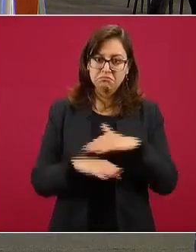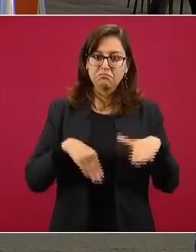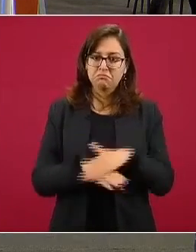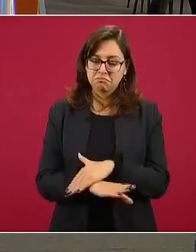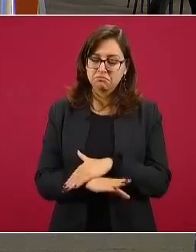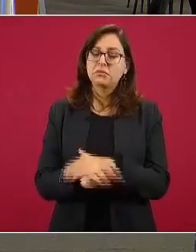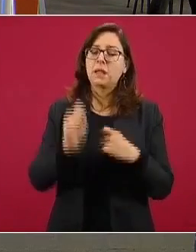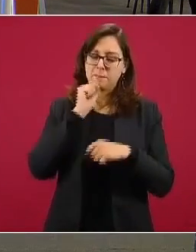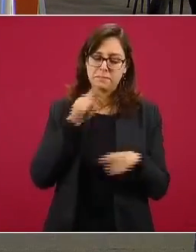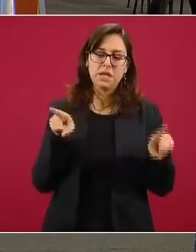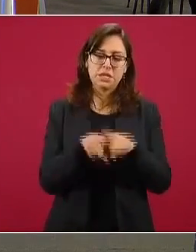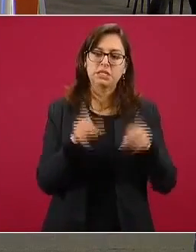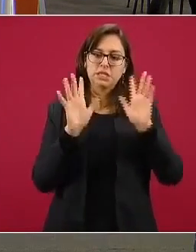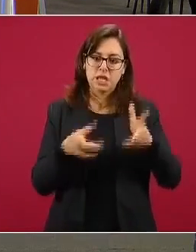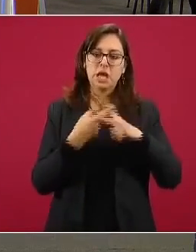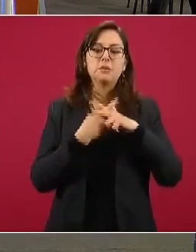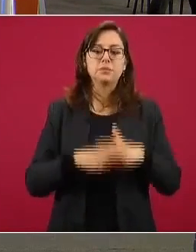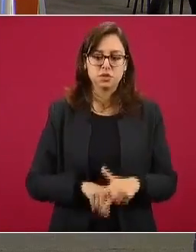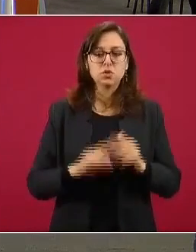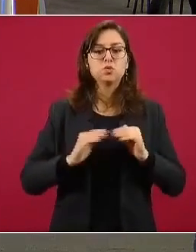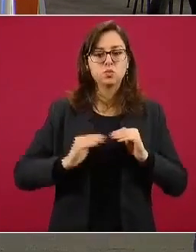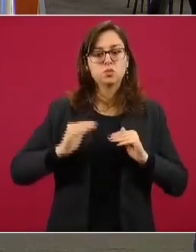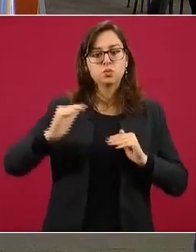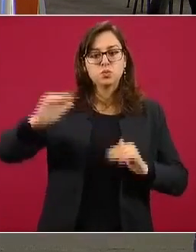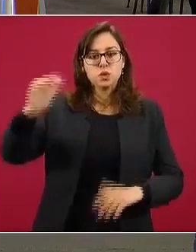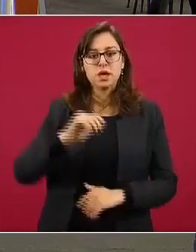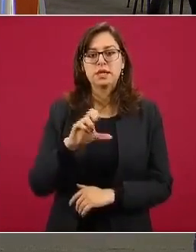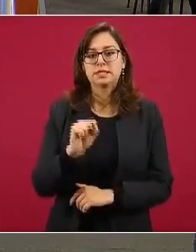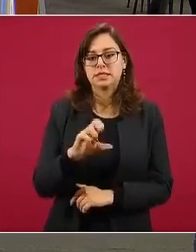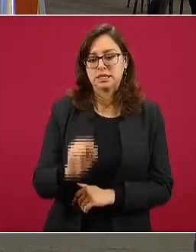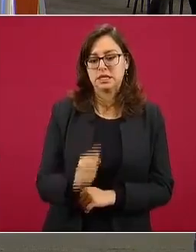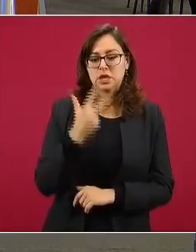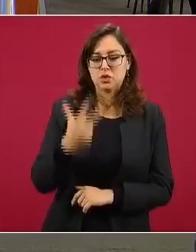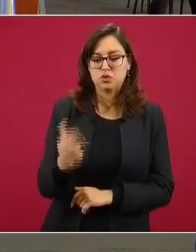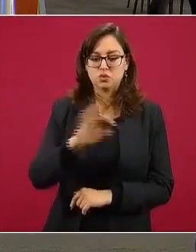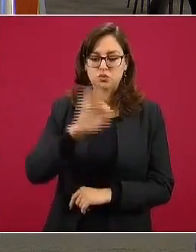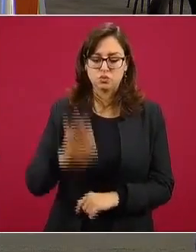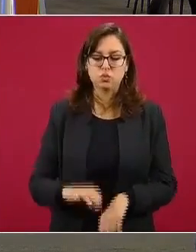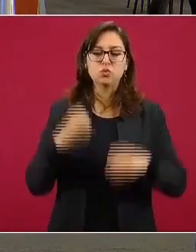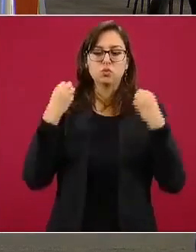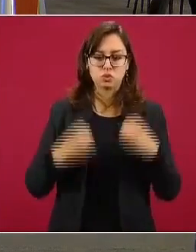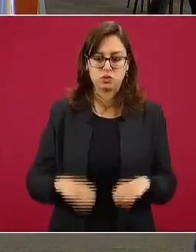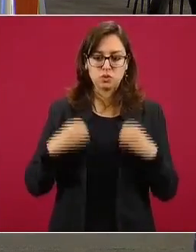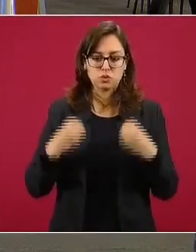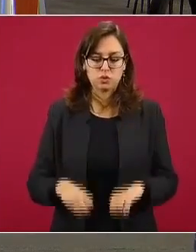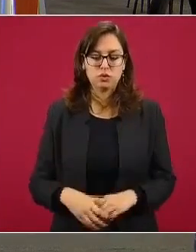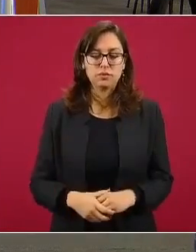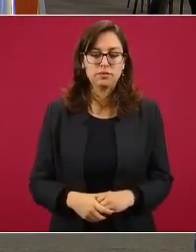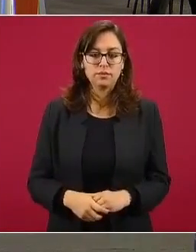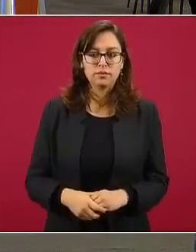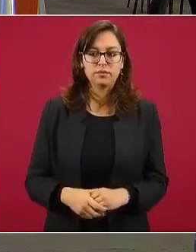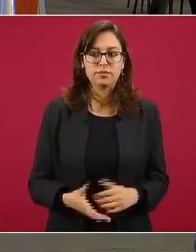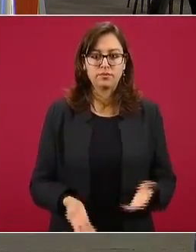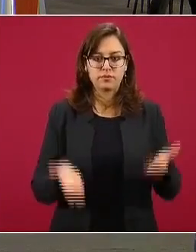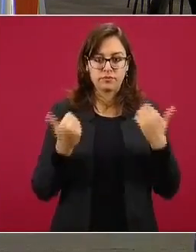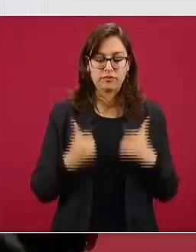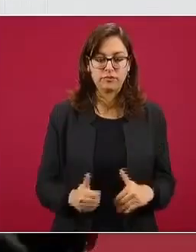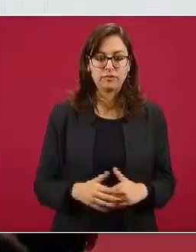ascenso análoga a los casos. 68% de la ocupación hospitalaria en camas generales. La siguiente.